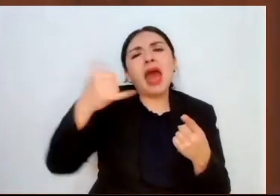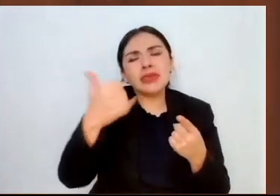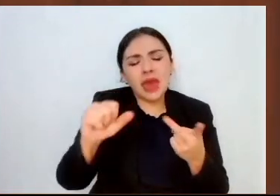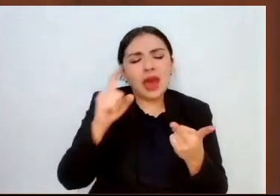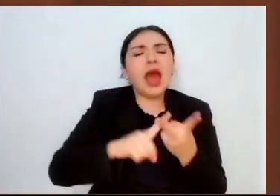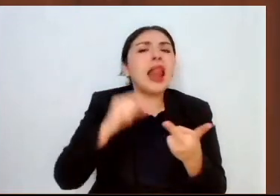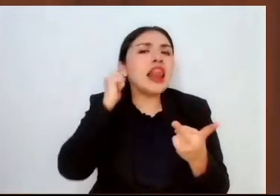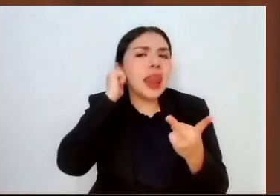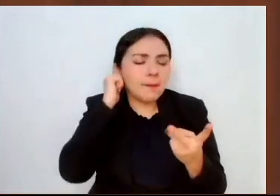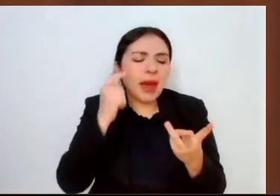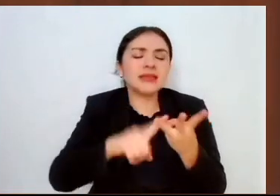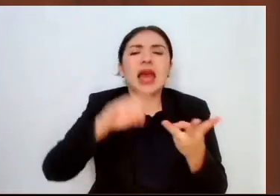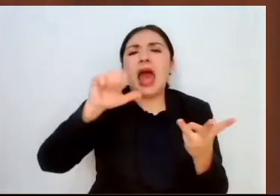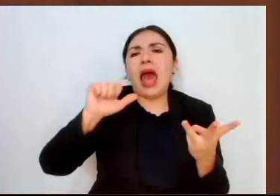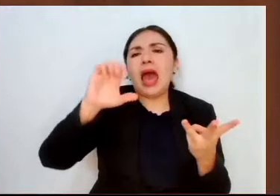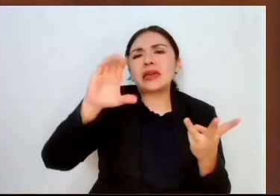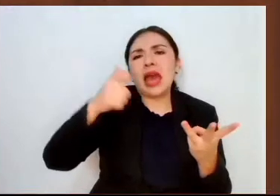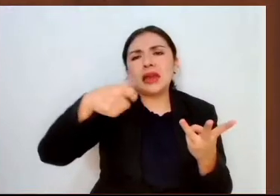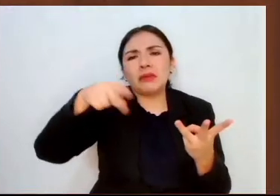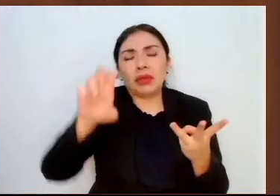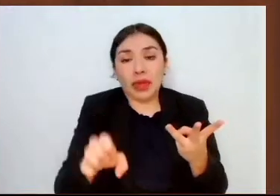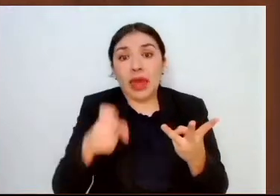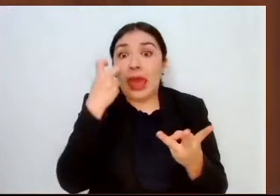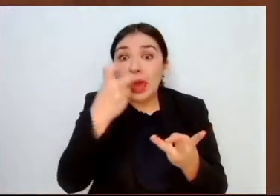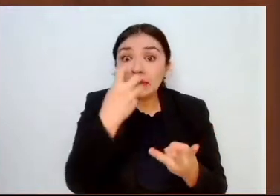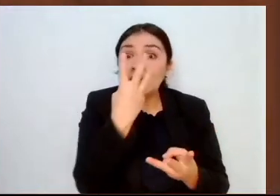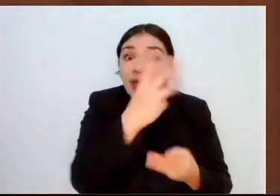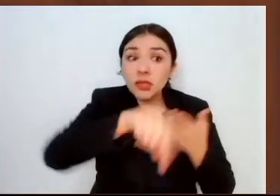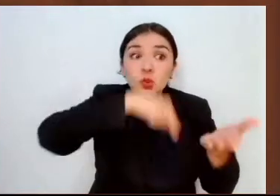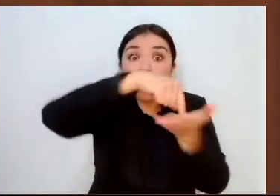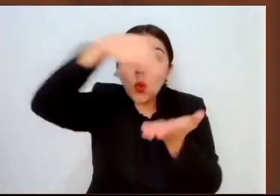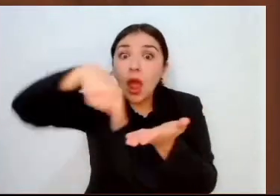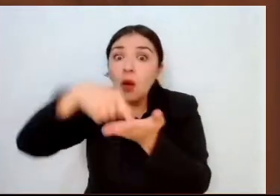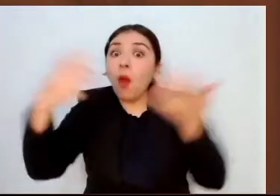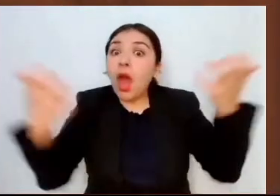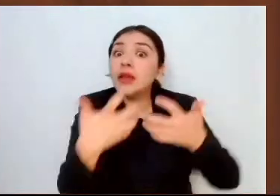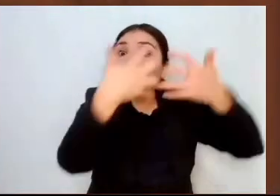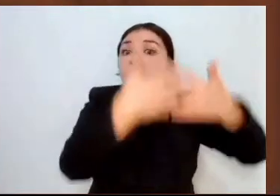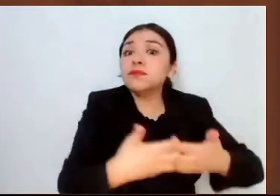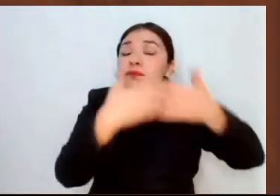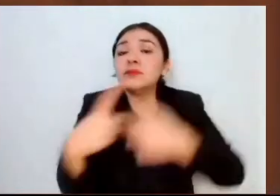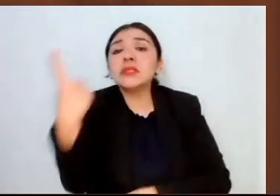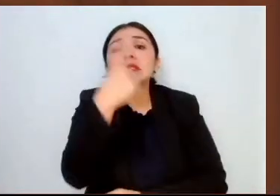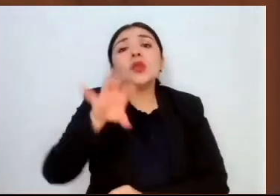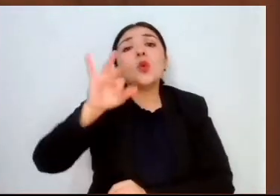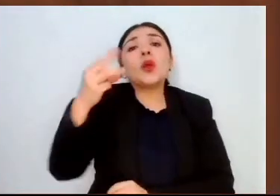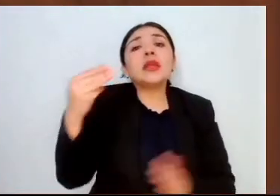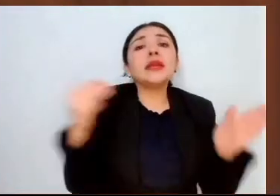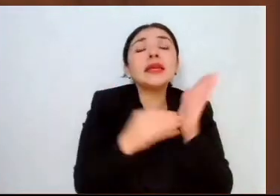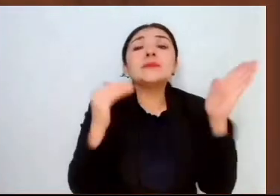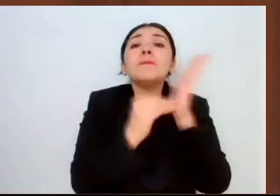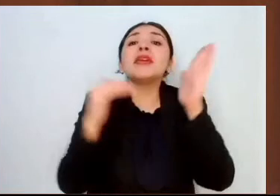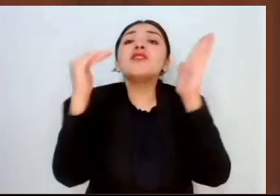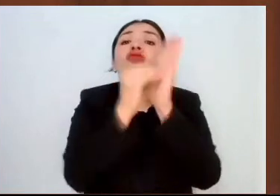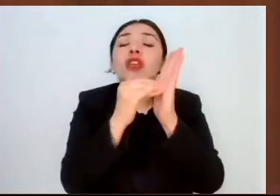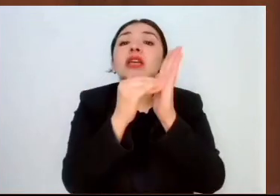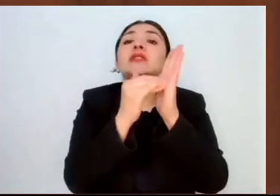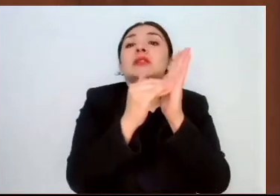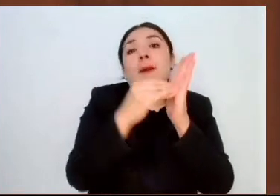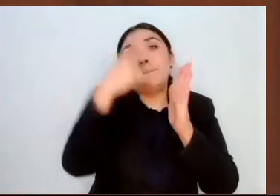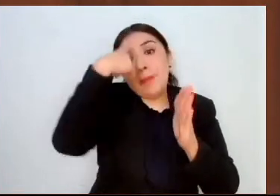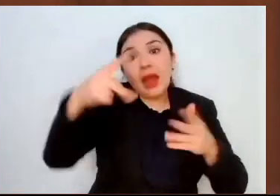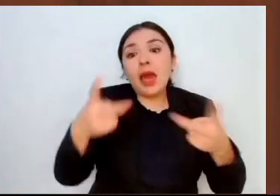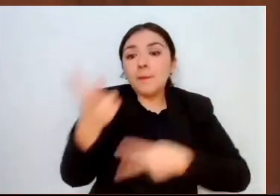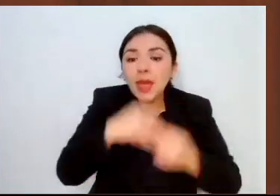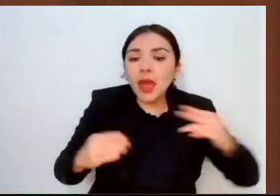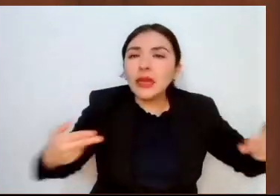centros, en lo que va de la administración, se han producido más de 143 millones de crías para su siembra.